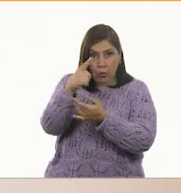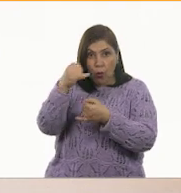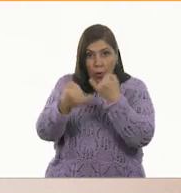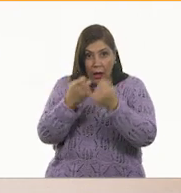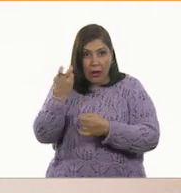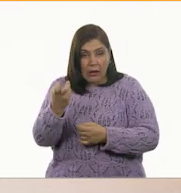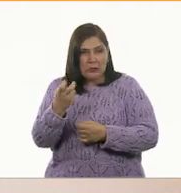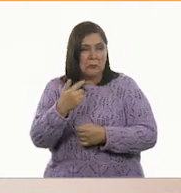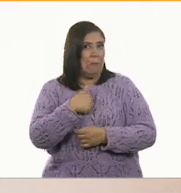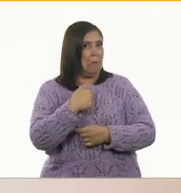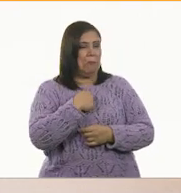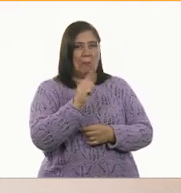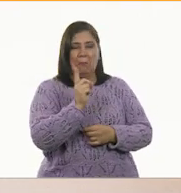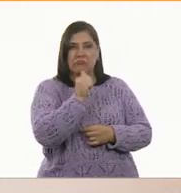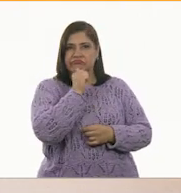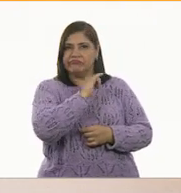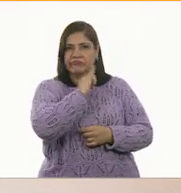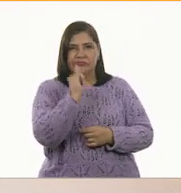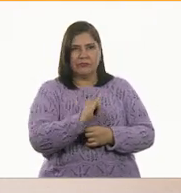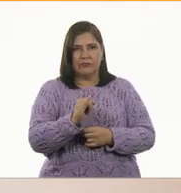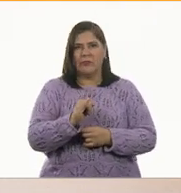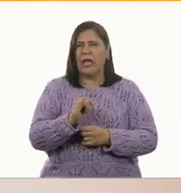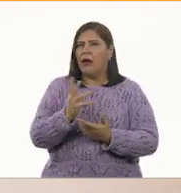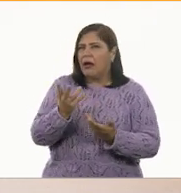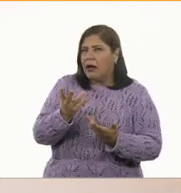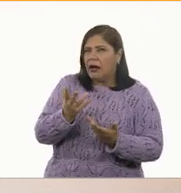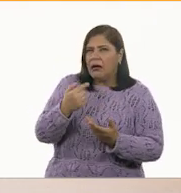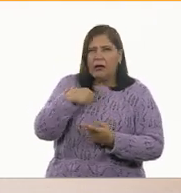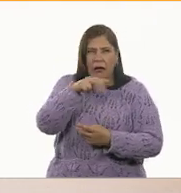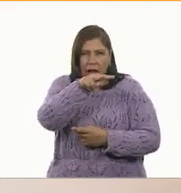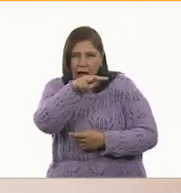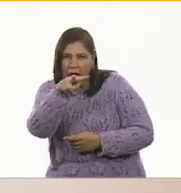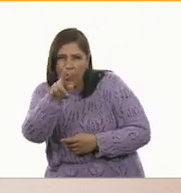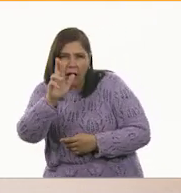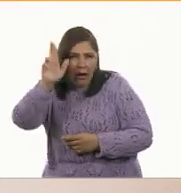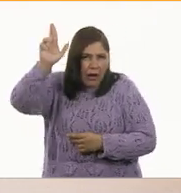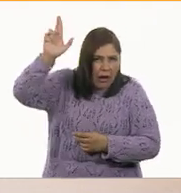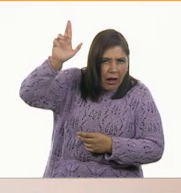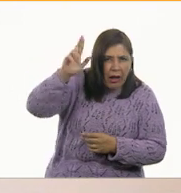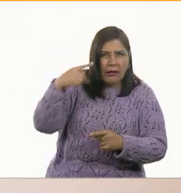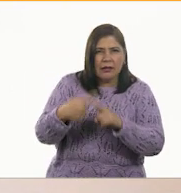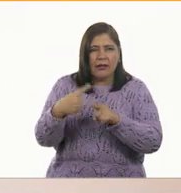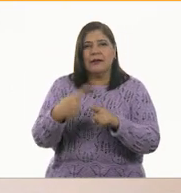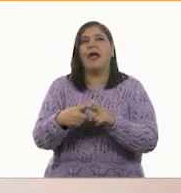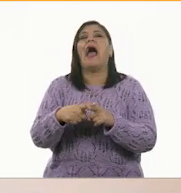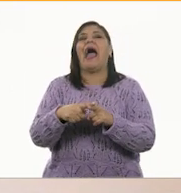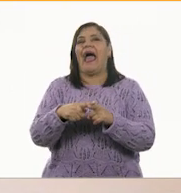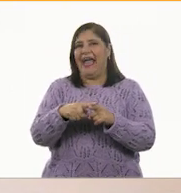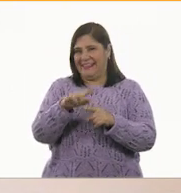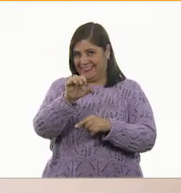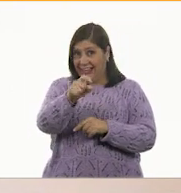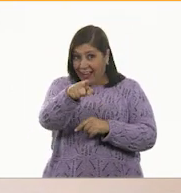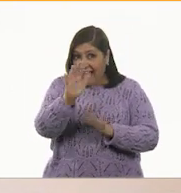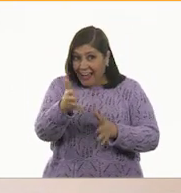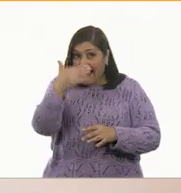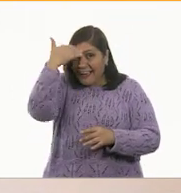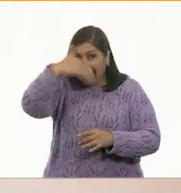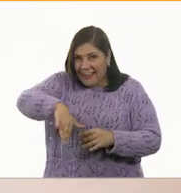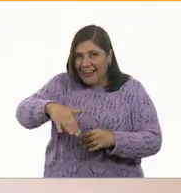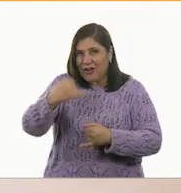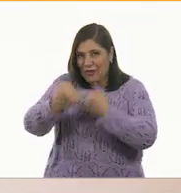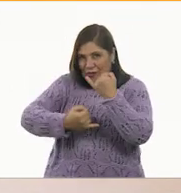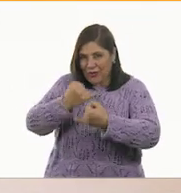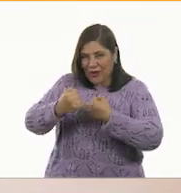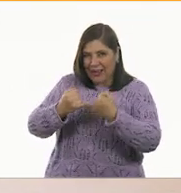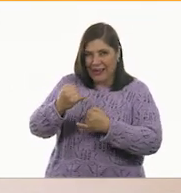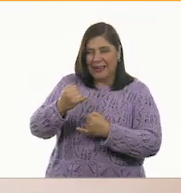Yo no. Ok. Creo que por allá vi una mano levantada. Oye, sí, sí es cierto. ¿Ya lo conocen? Ah, perfecto.